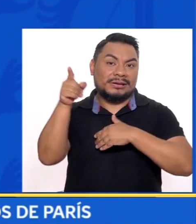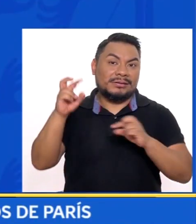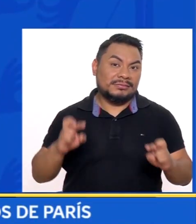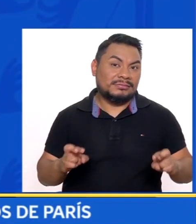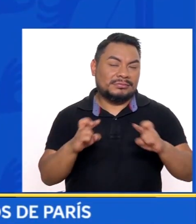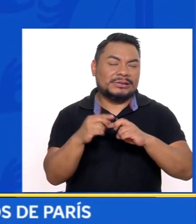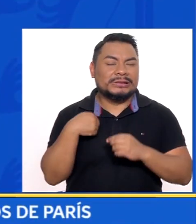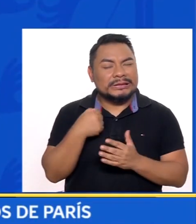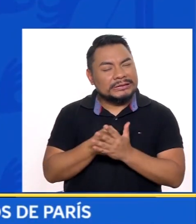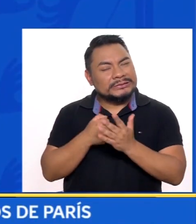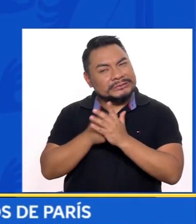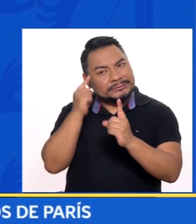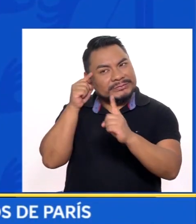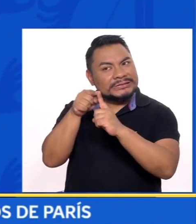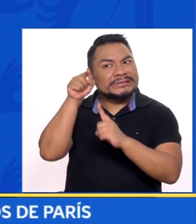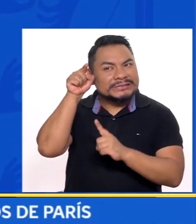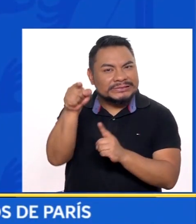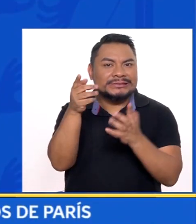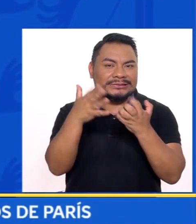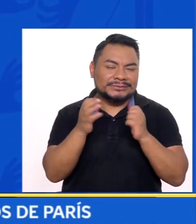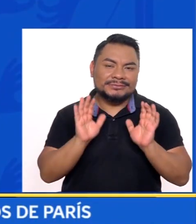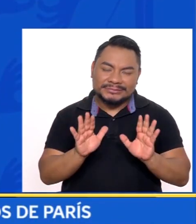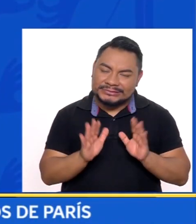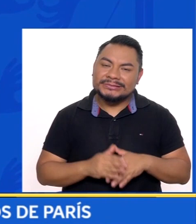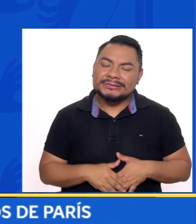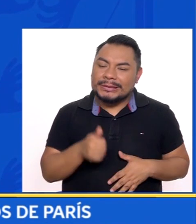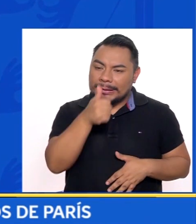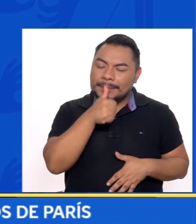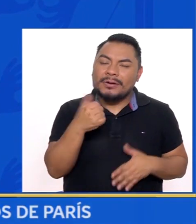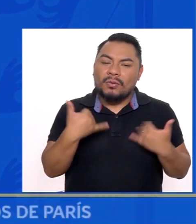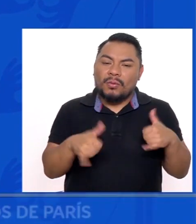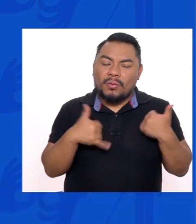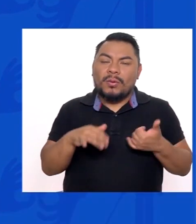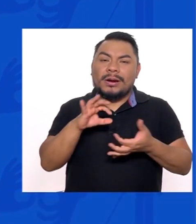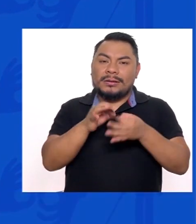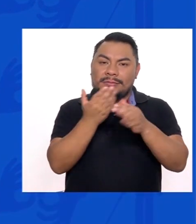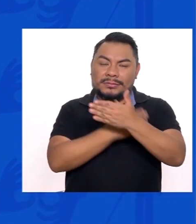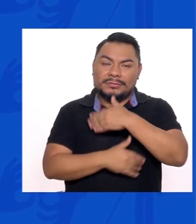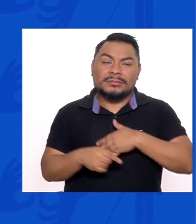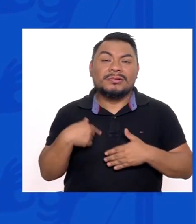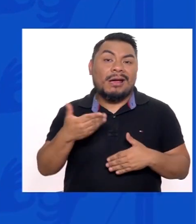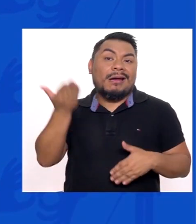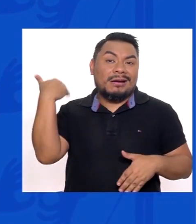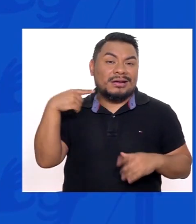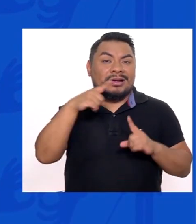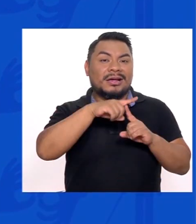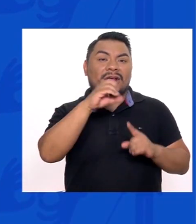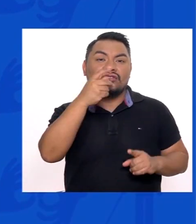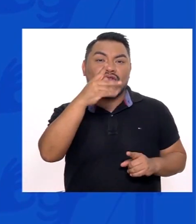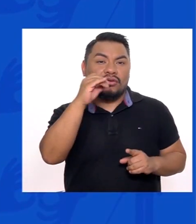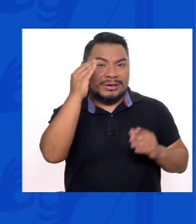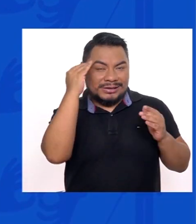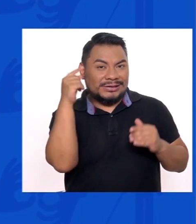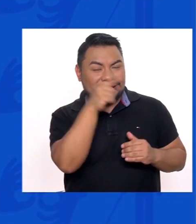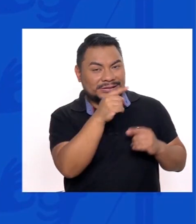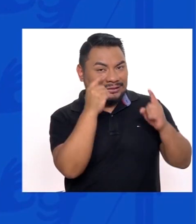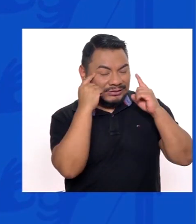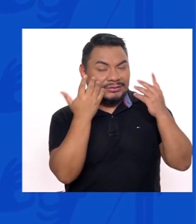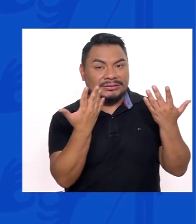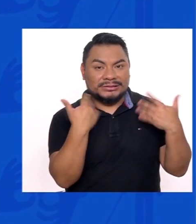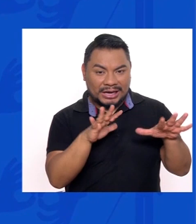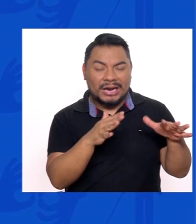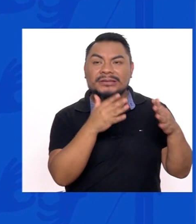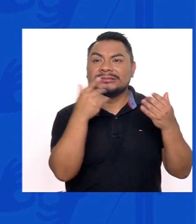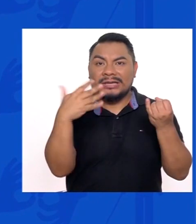Yo tengo ese reto De estar en podio En los Juegos Paralímpicos Estuve en Tokio Lamentablemente me fue muy mal